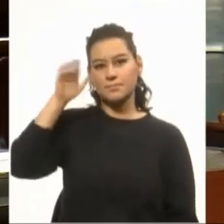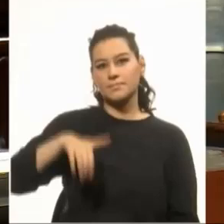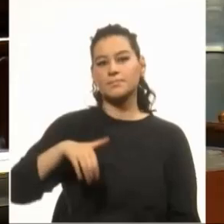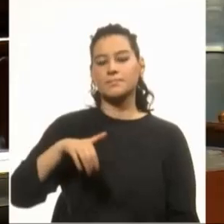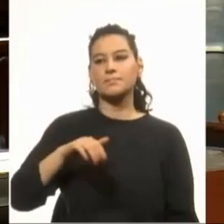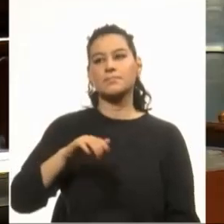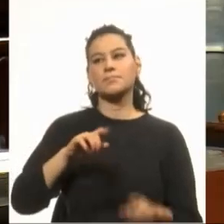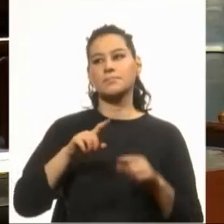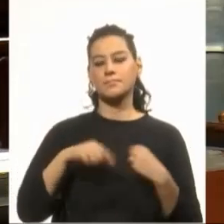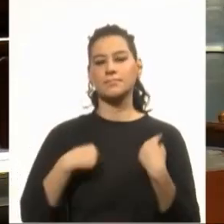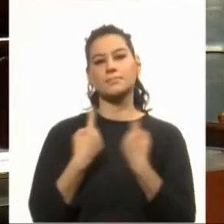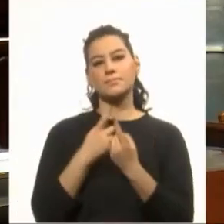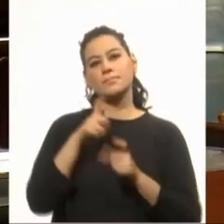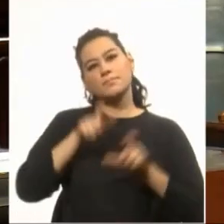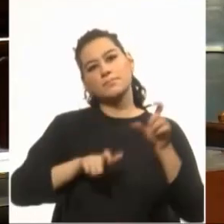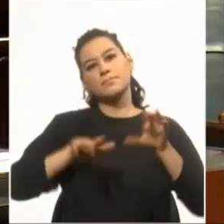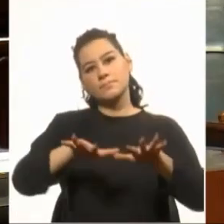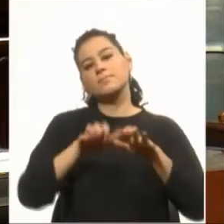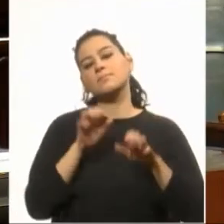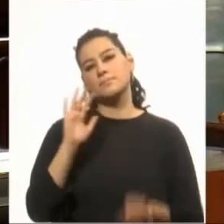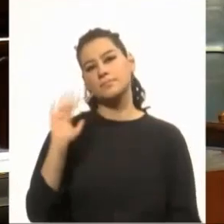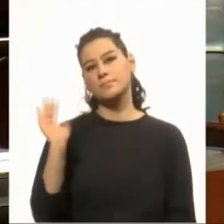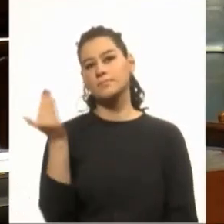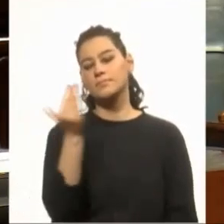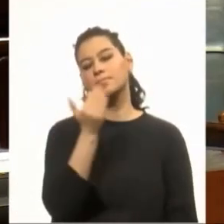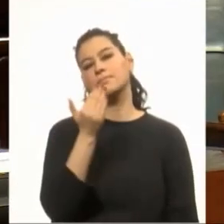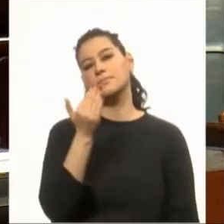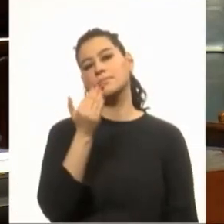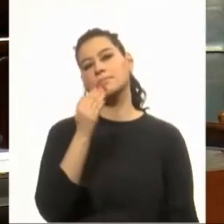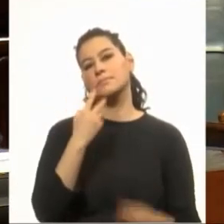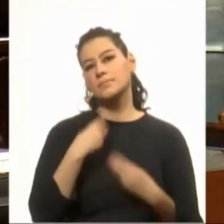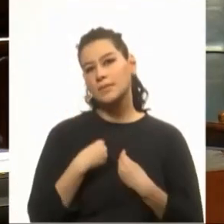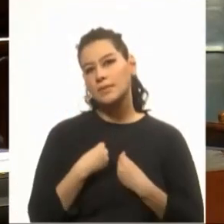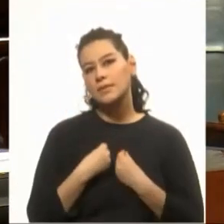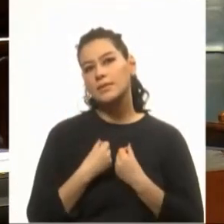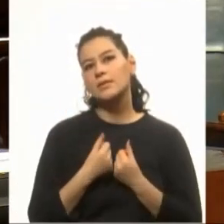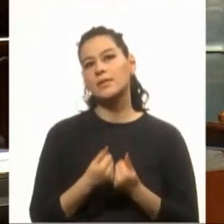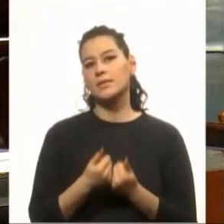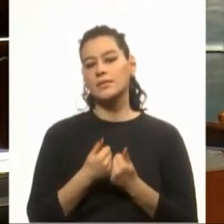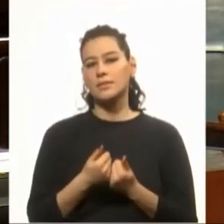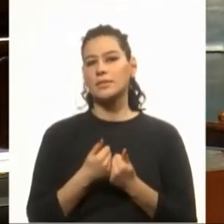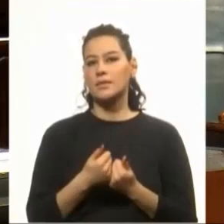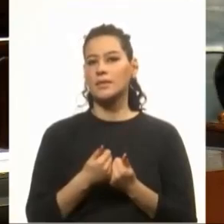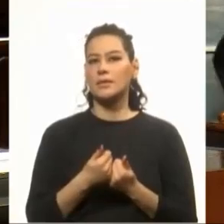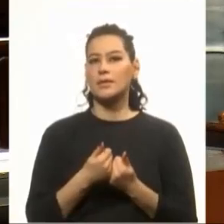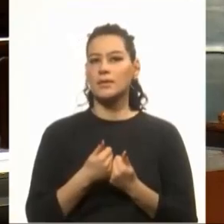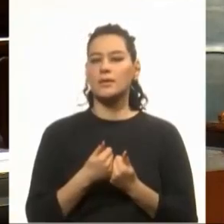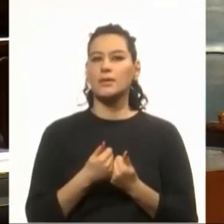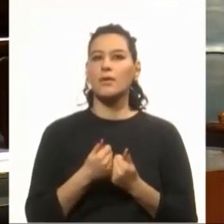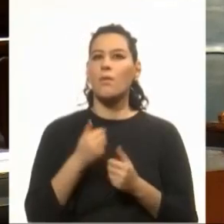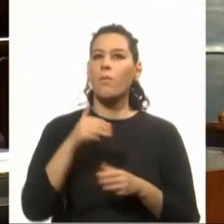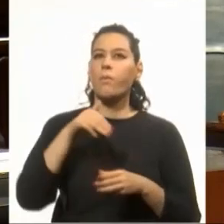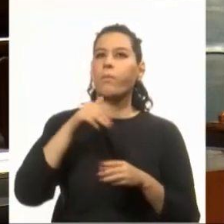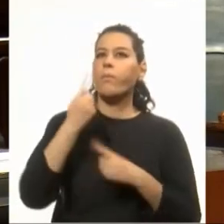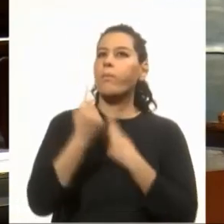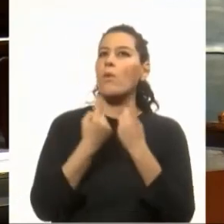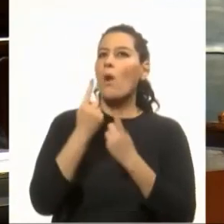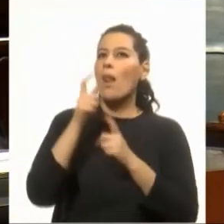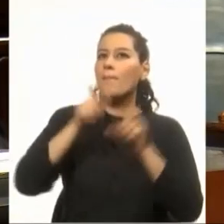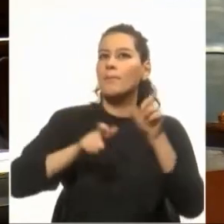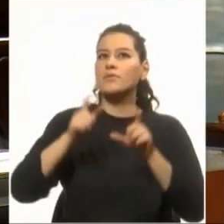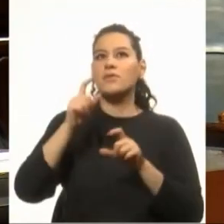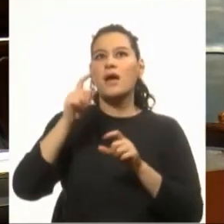Nosotros, como gente del interior, hemos sentido en repetidas ocasiones que votamos como ignorantes,